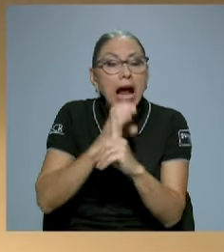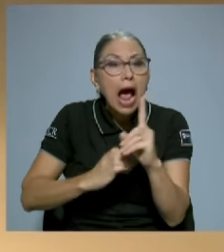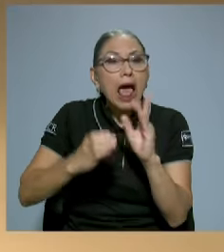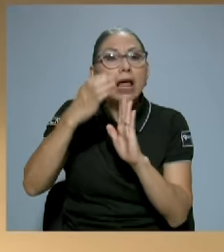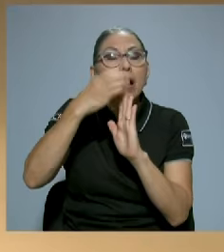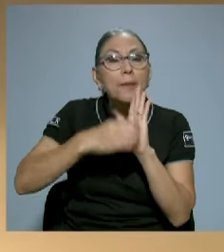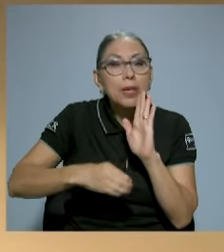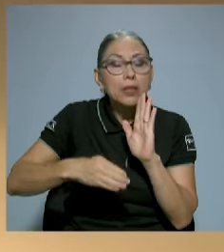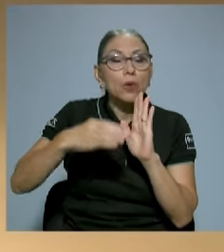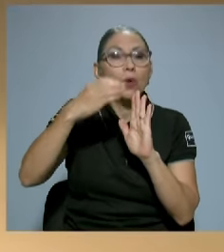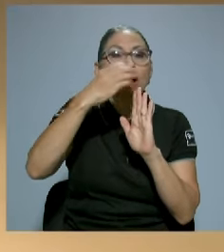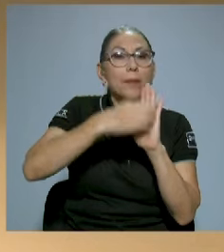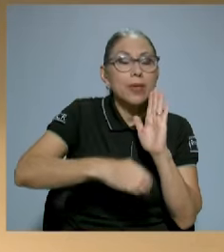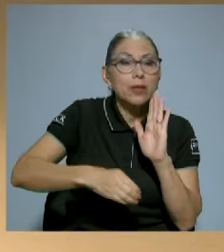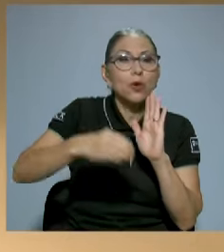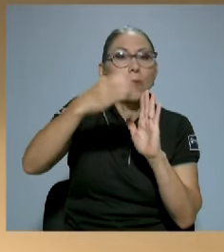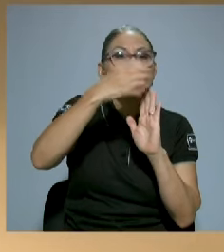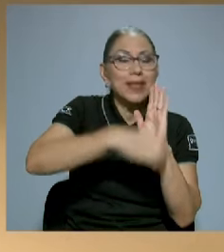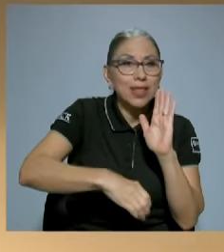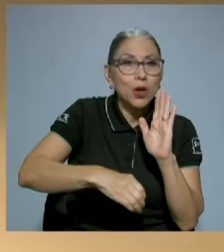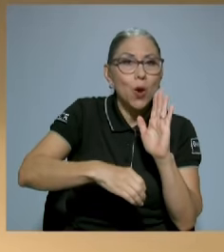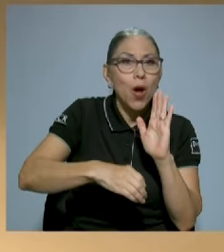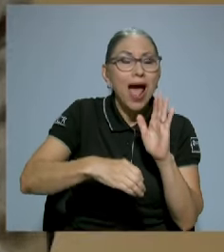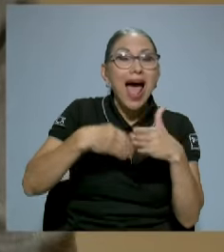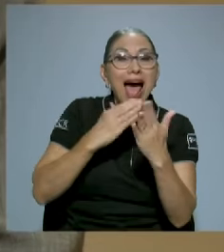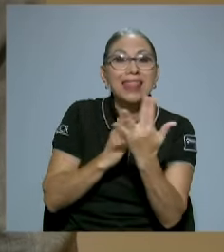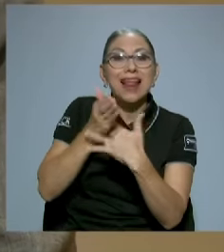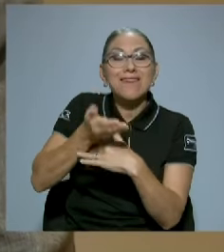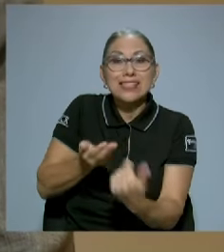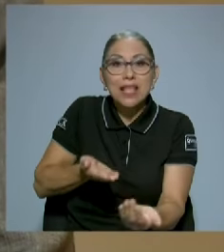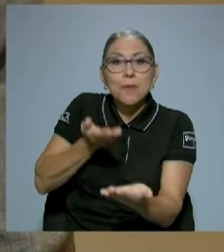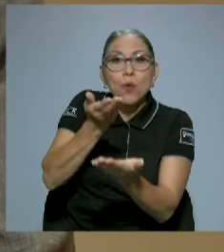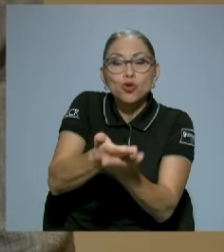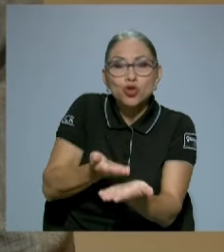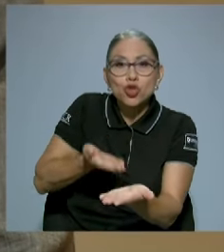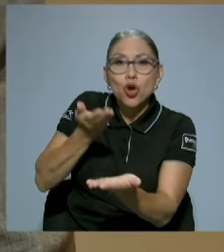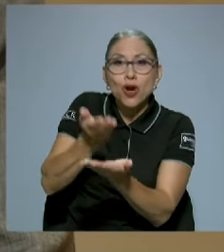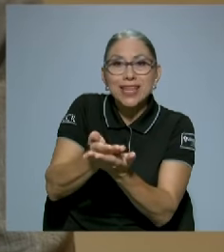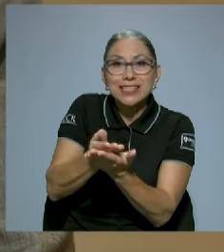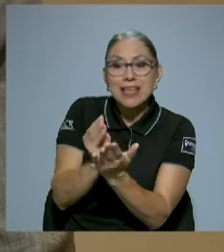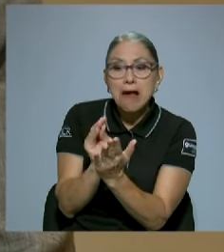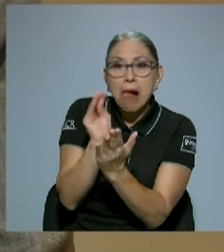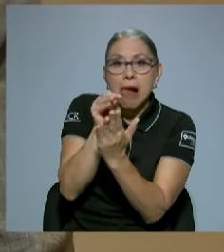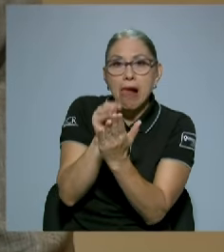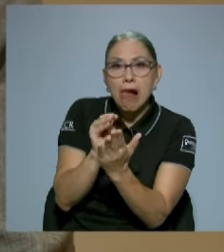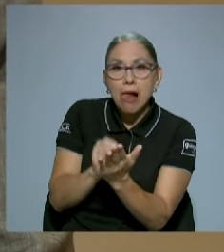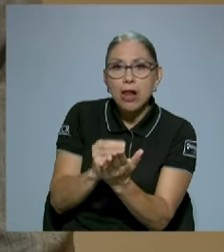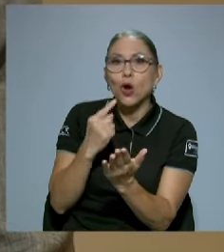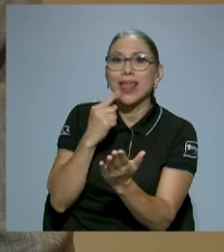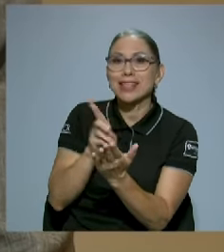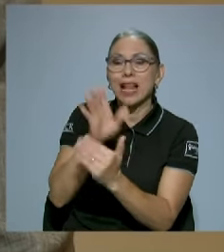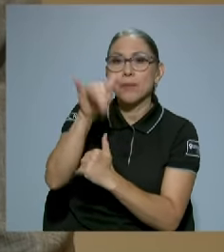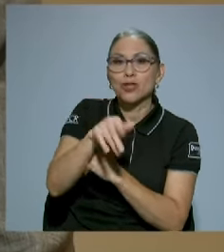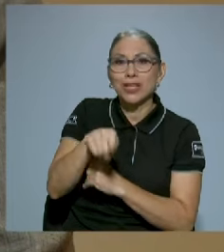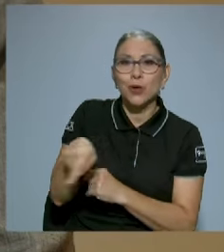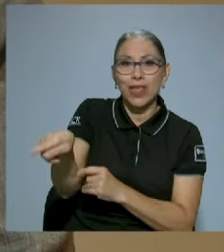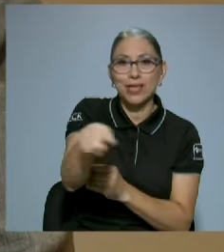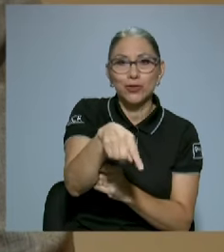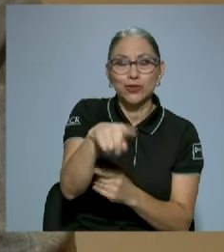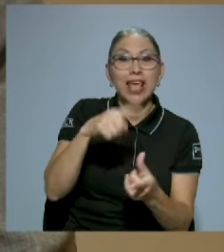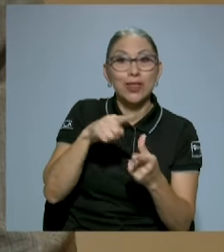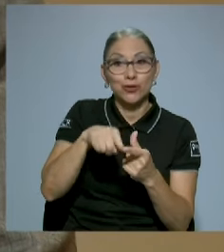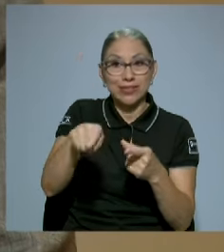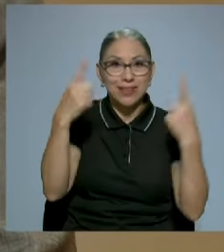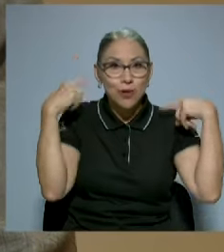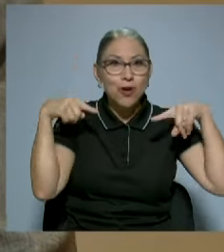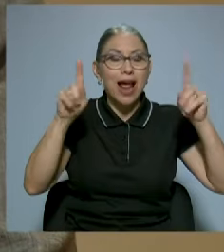presentando, vía mociones, lo que decía el proyecto de ellos. Y así lograron grandes cambios, y los